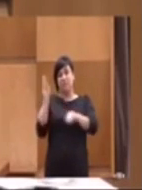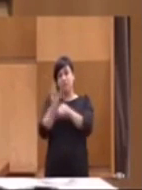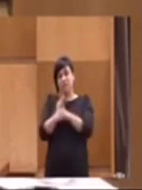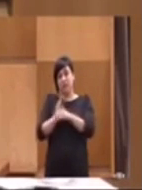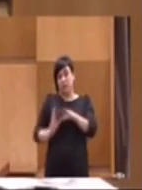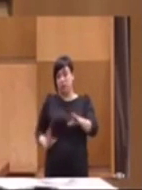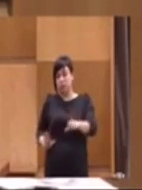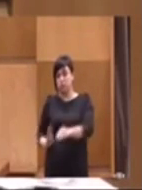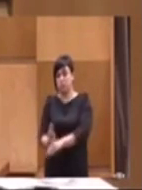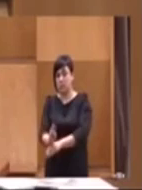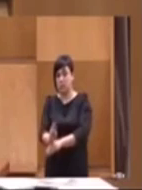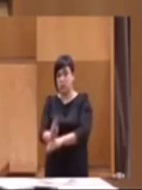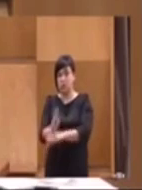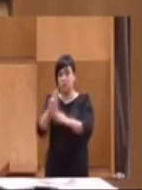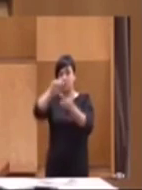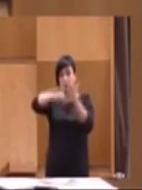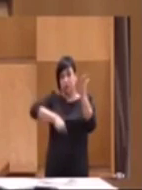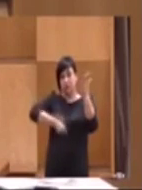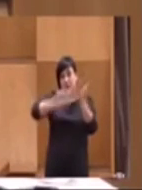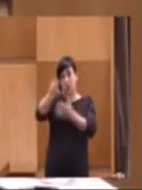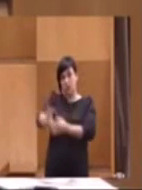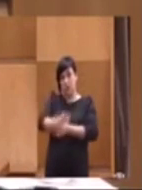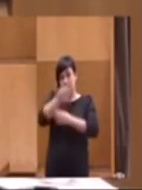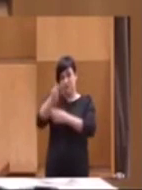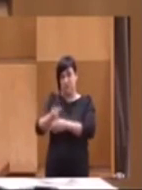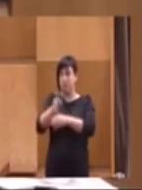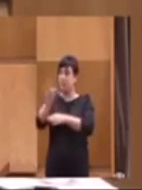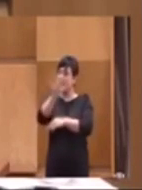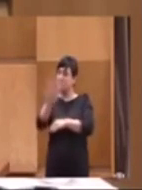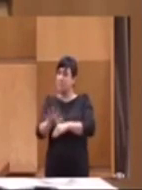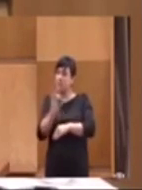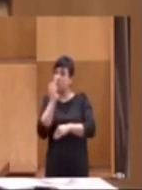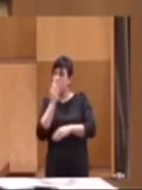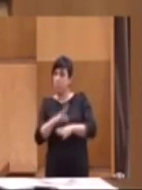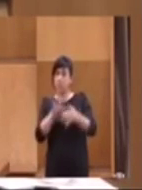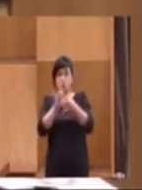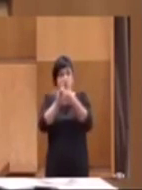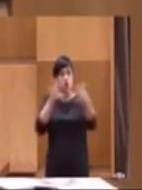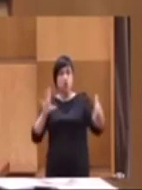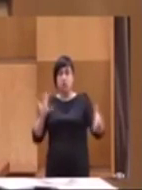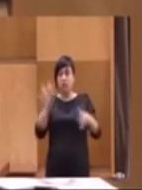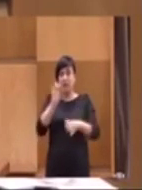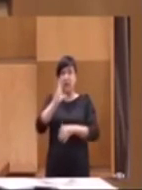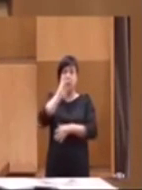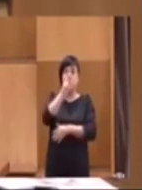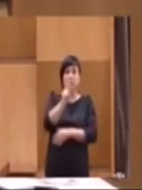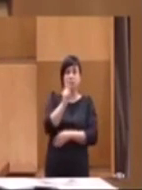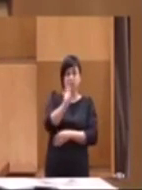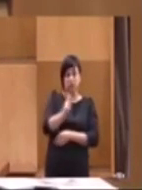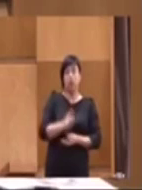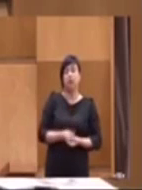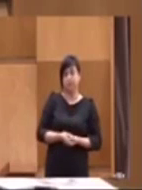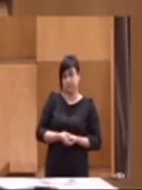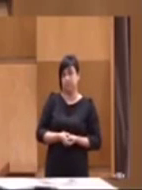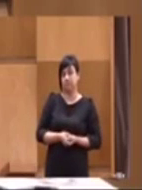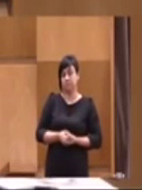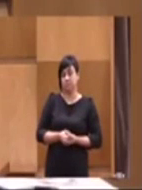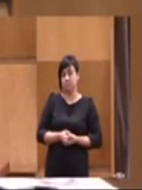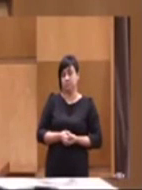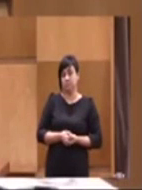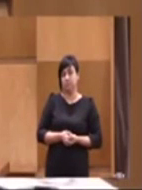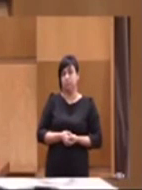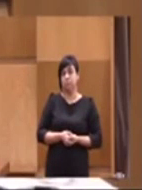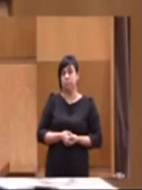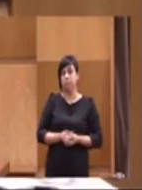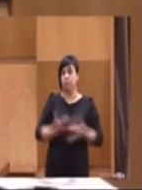subvenciones, que tenían que ver con la contratación indefinida, que me parece muy bien, pero no tiene absolutamente nada que ver, evidentemente, con el sistema de